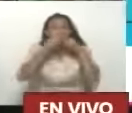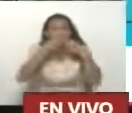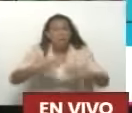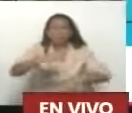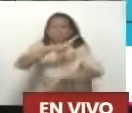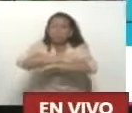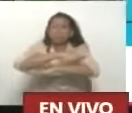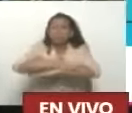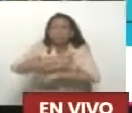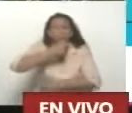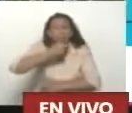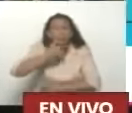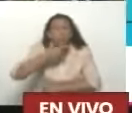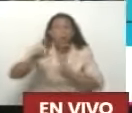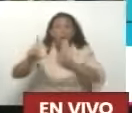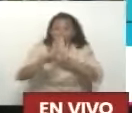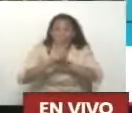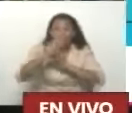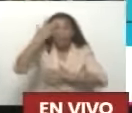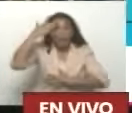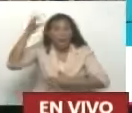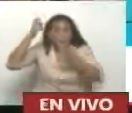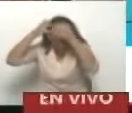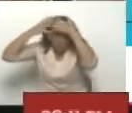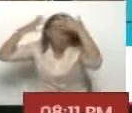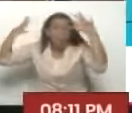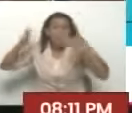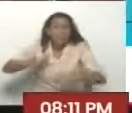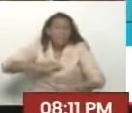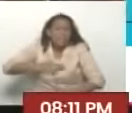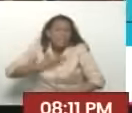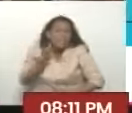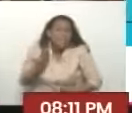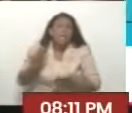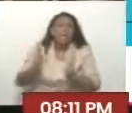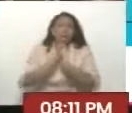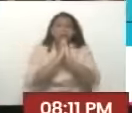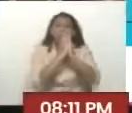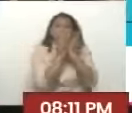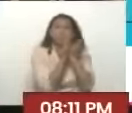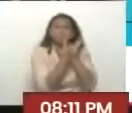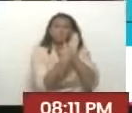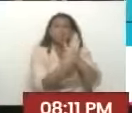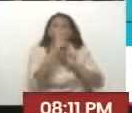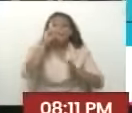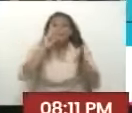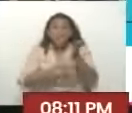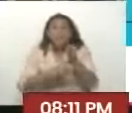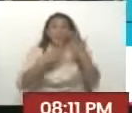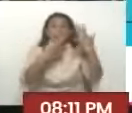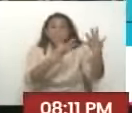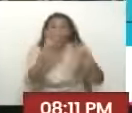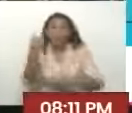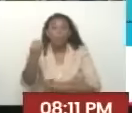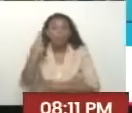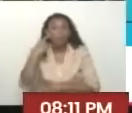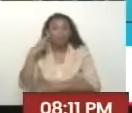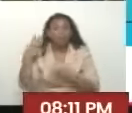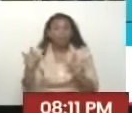Que cumple con los sueños Del Libro Azul 1990 Cilia